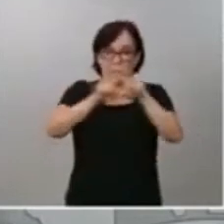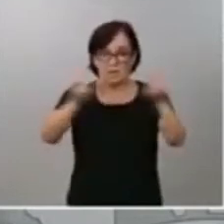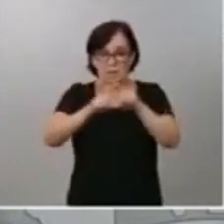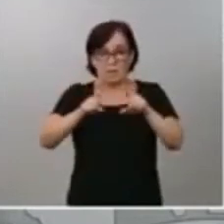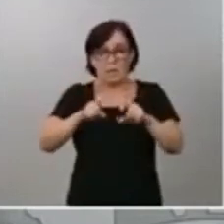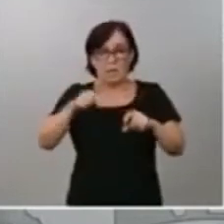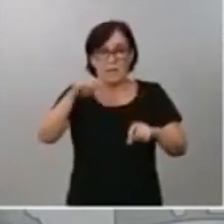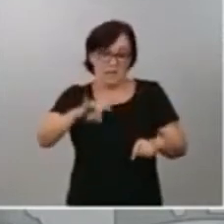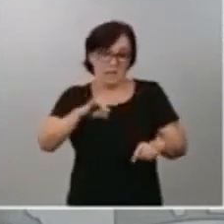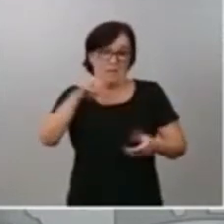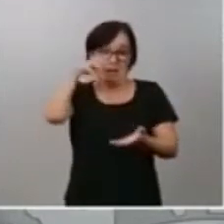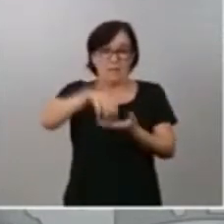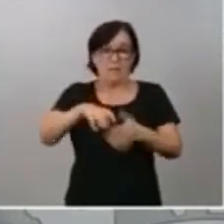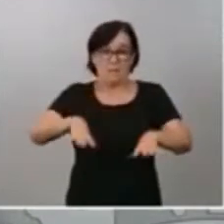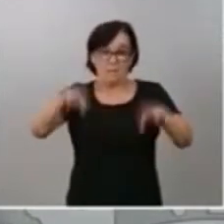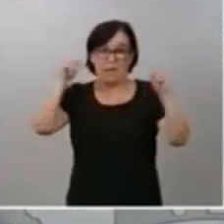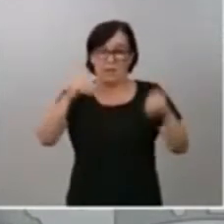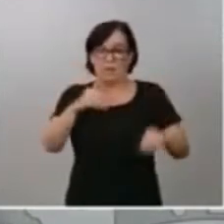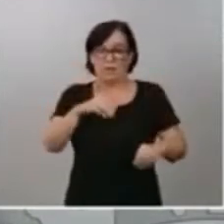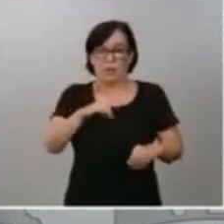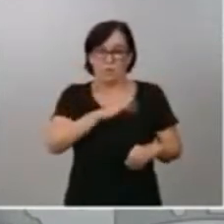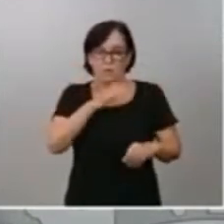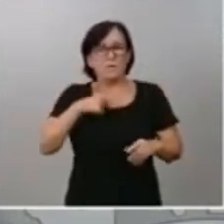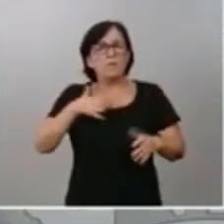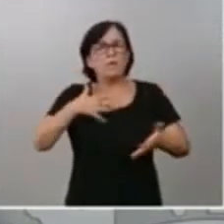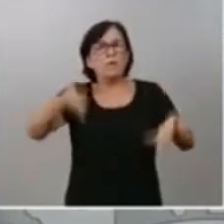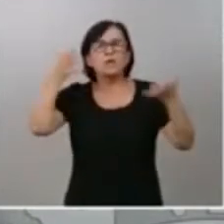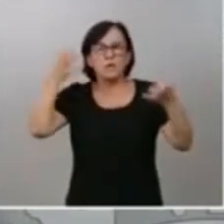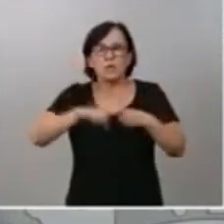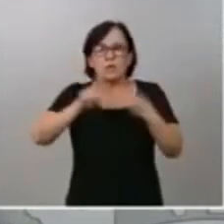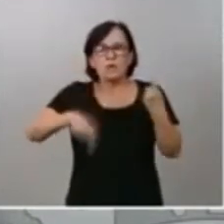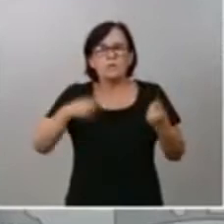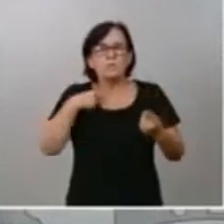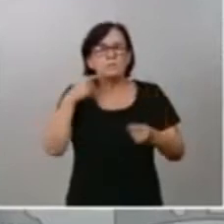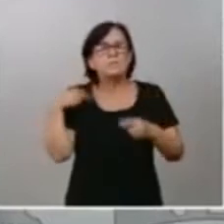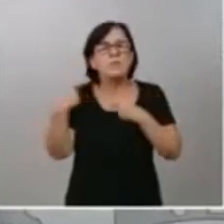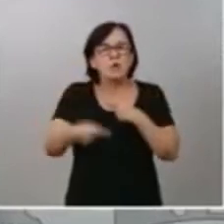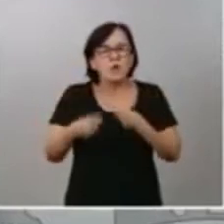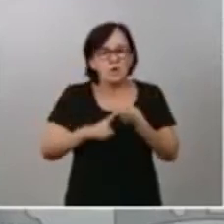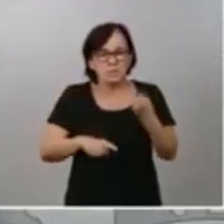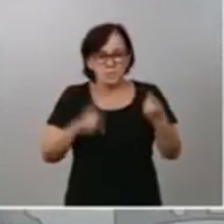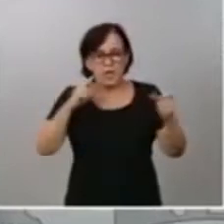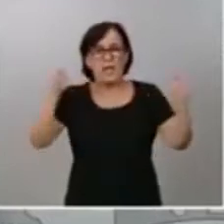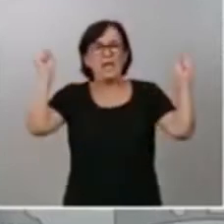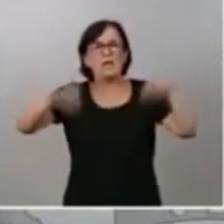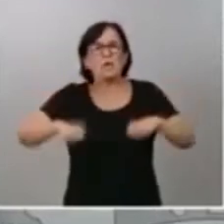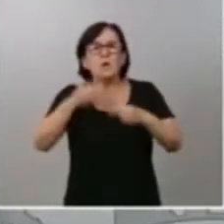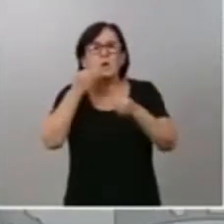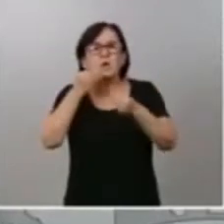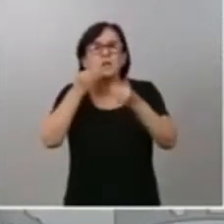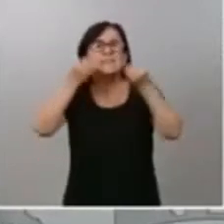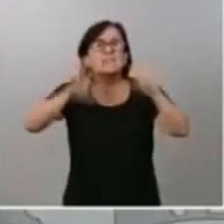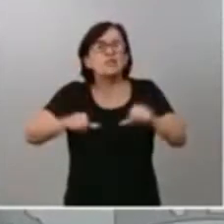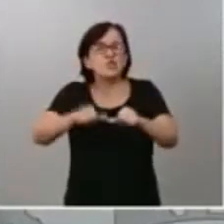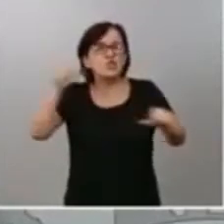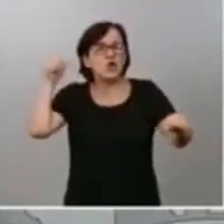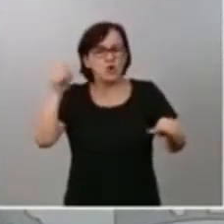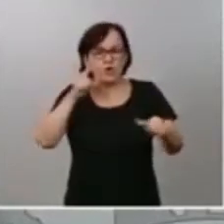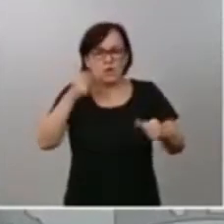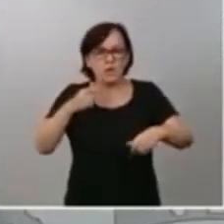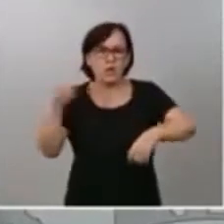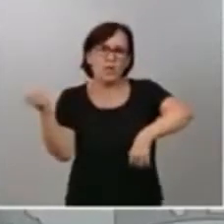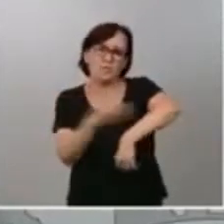Hemos logrado, y esto me gustaría también subrayarlo, la consecución de un acuerdo histórico que es el del fondo de recuperación